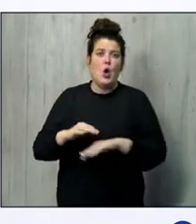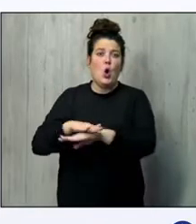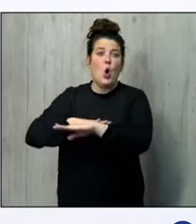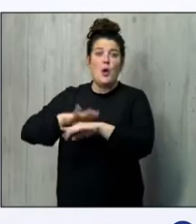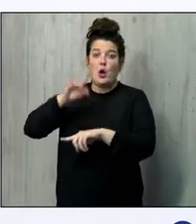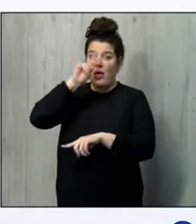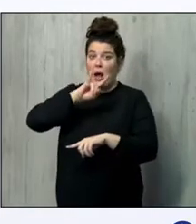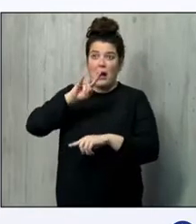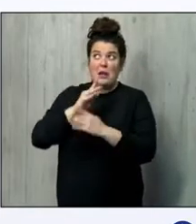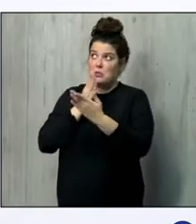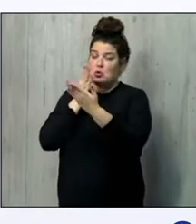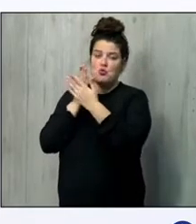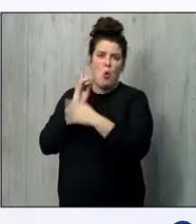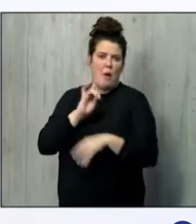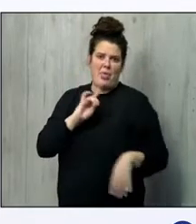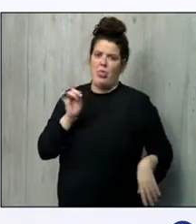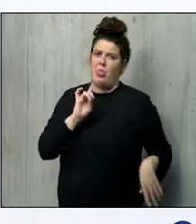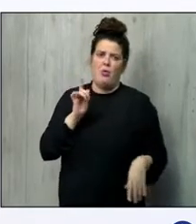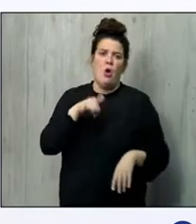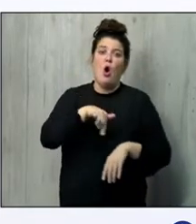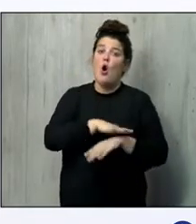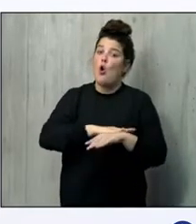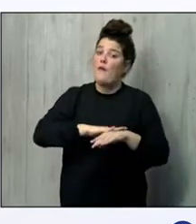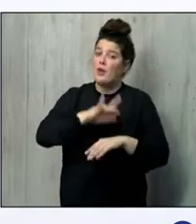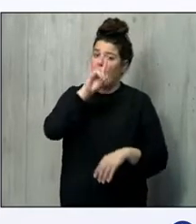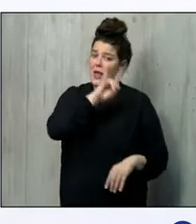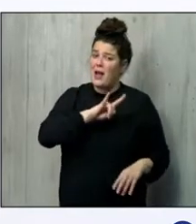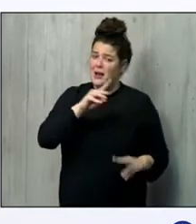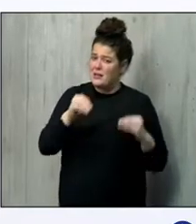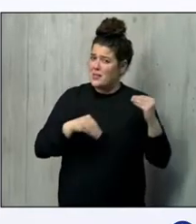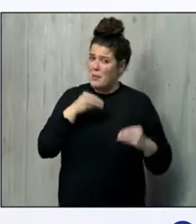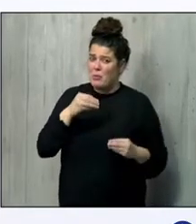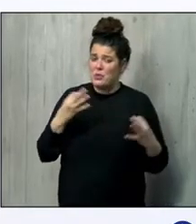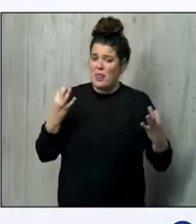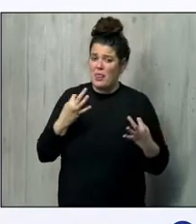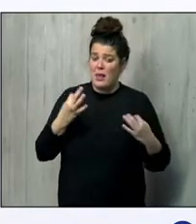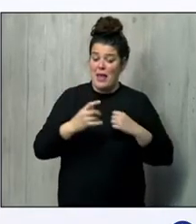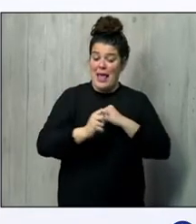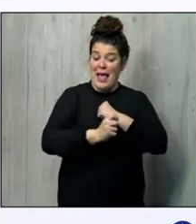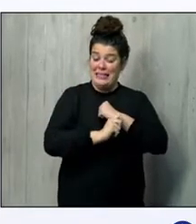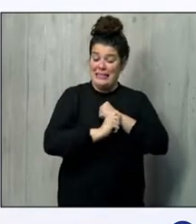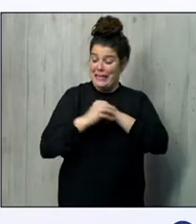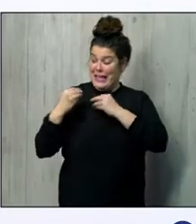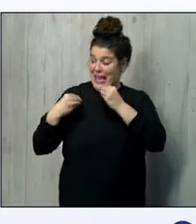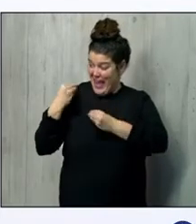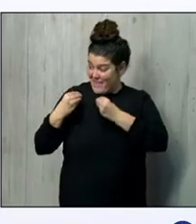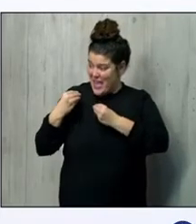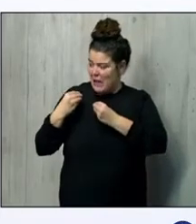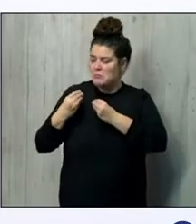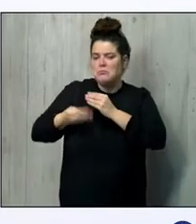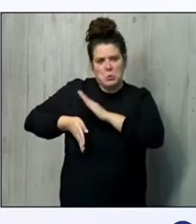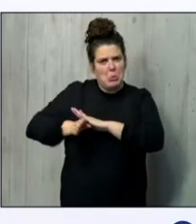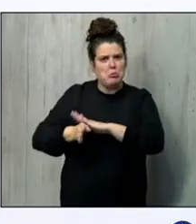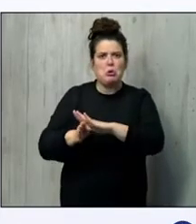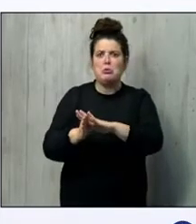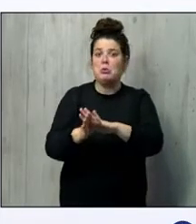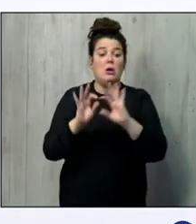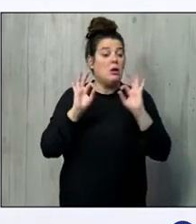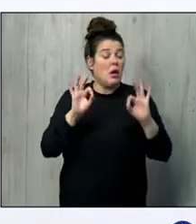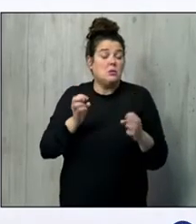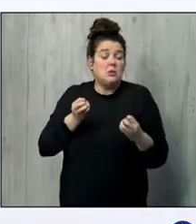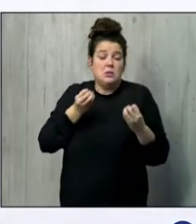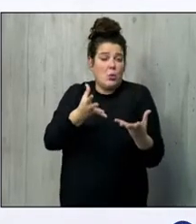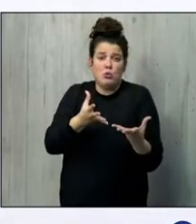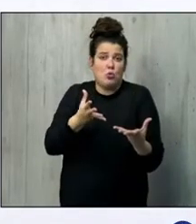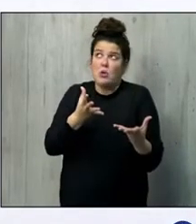de Canarias, y el gobierno de Canarias lo que va a hacer es seguir la estrategia que estaba establecida. Y así se lo hemos transmitido